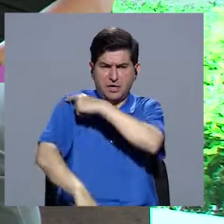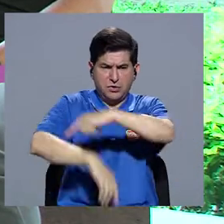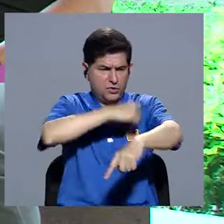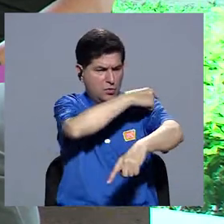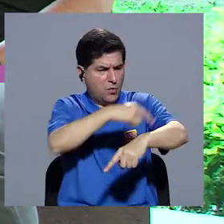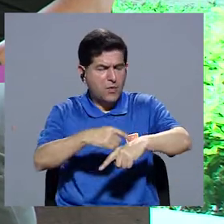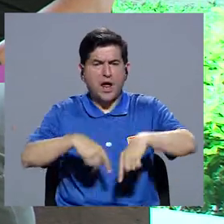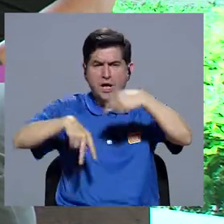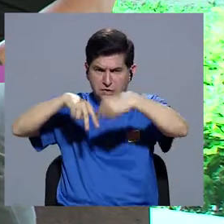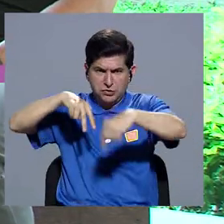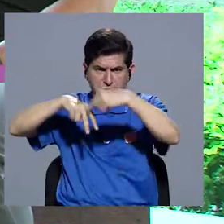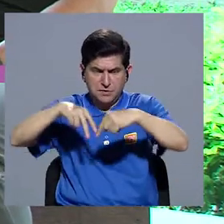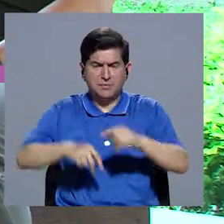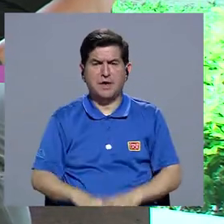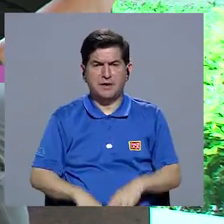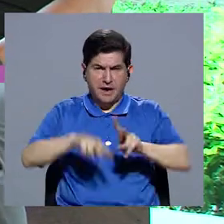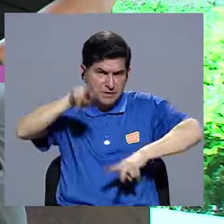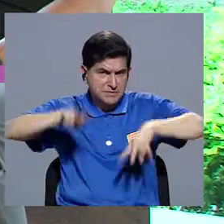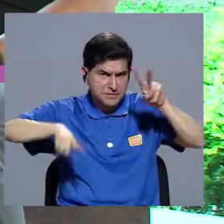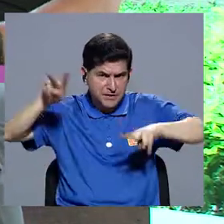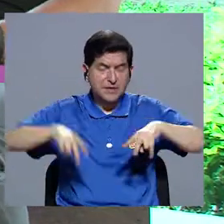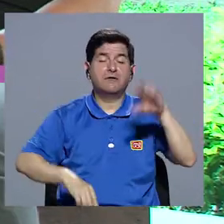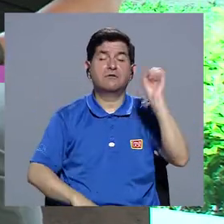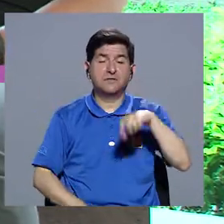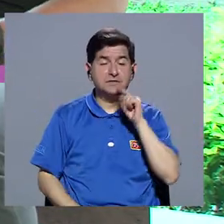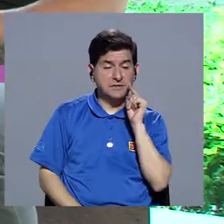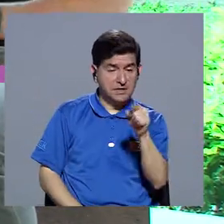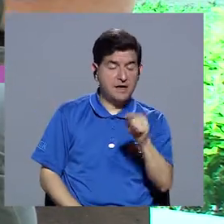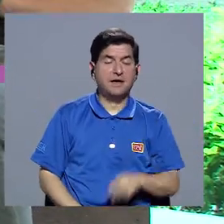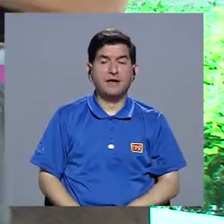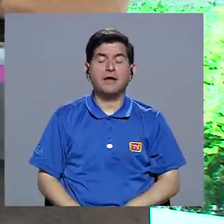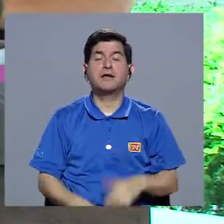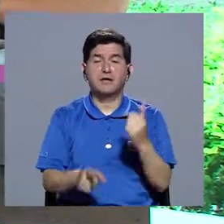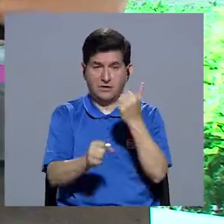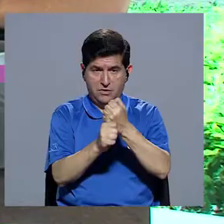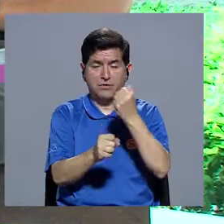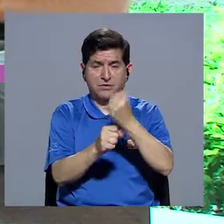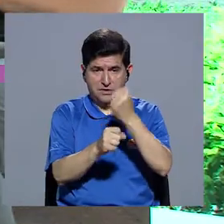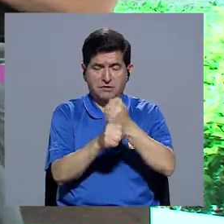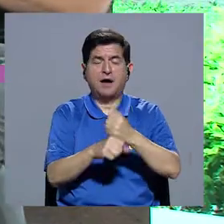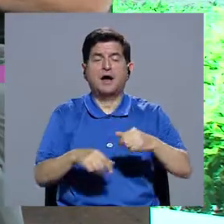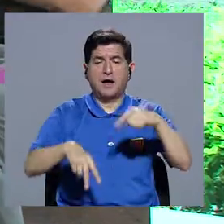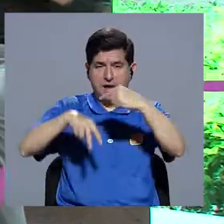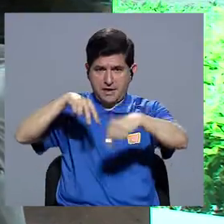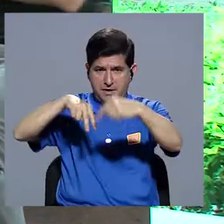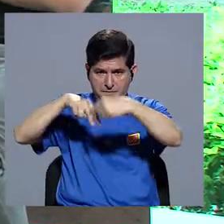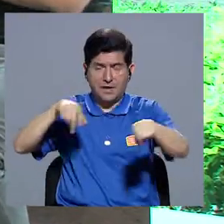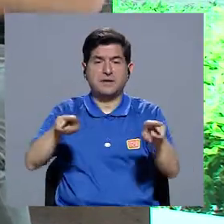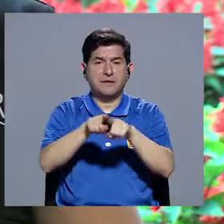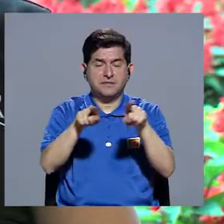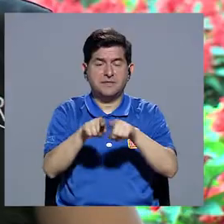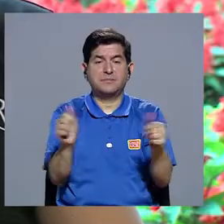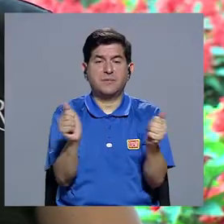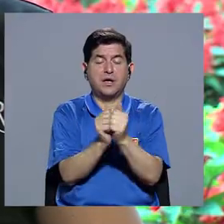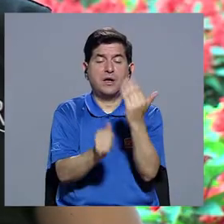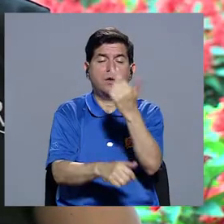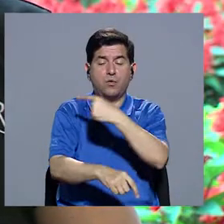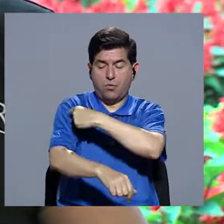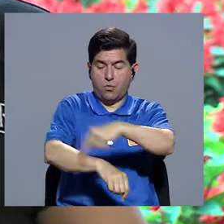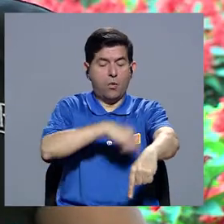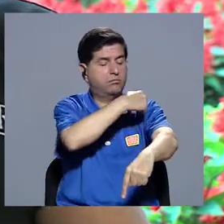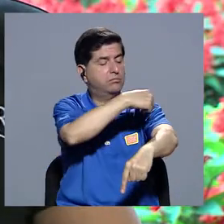piernas y todo. Es correcto. Esos son, esos. En estas escaleras, ajá, podemos trabajar ejercicios de piernas, pero también podemos involucrar con los brazos, incluso.